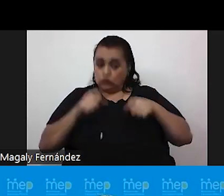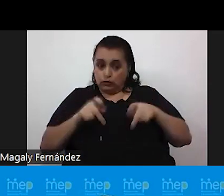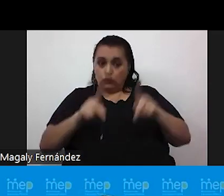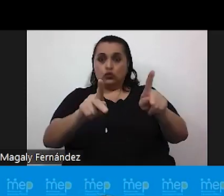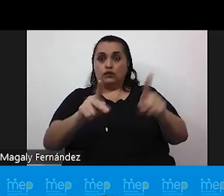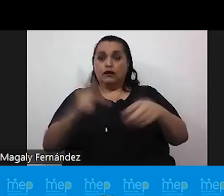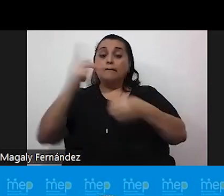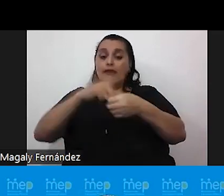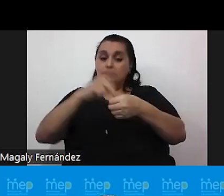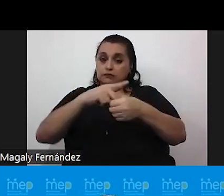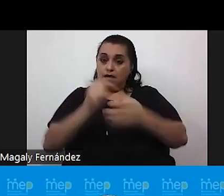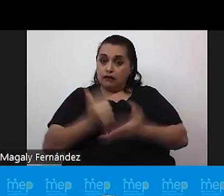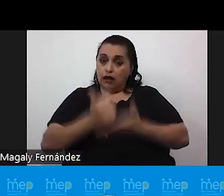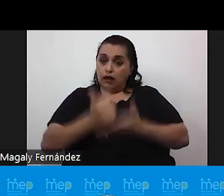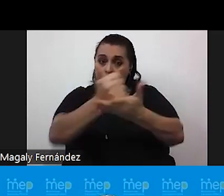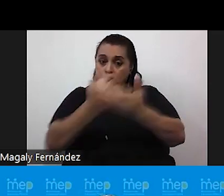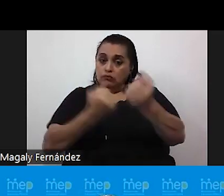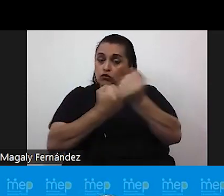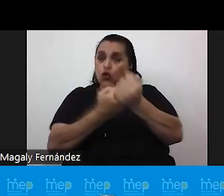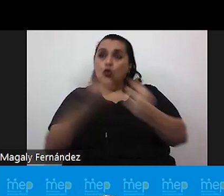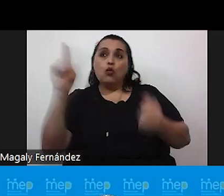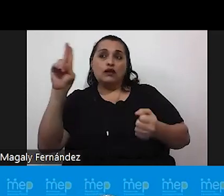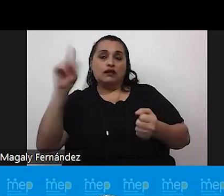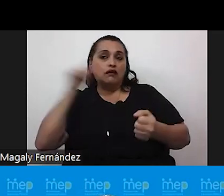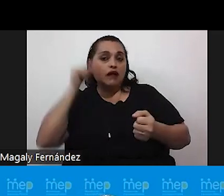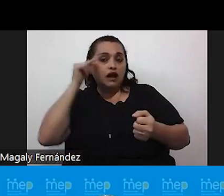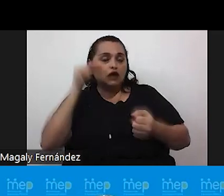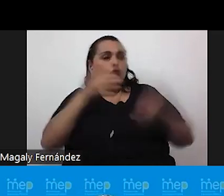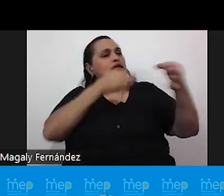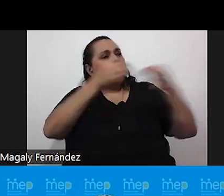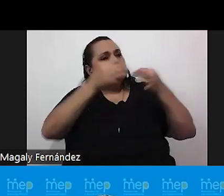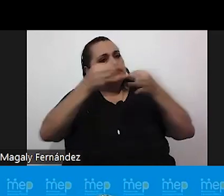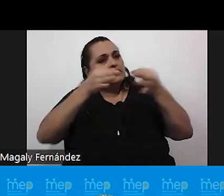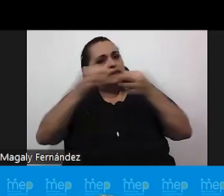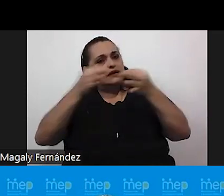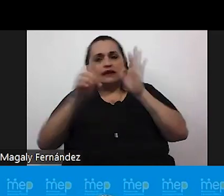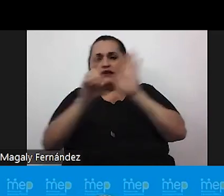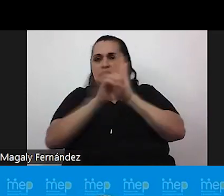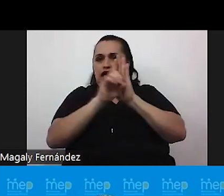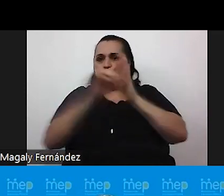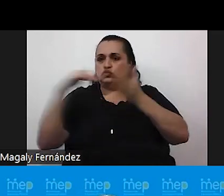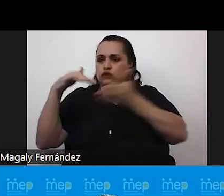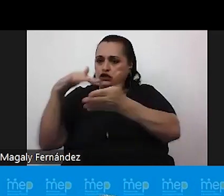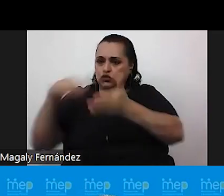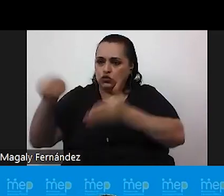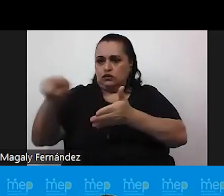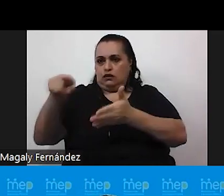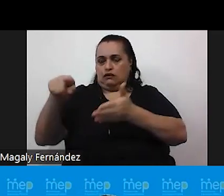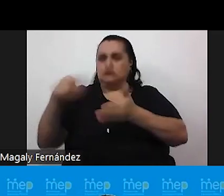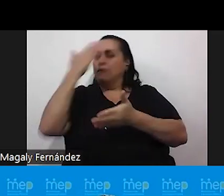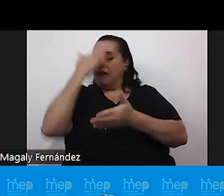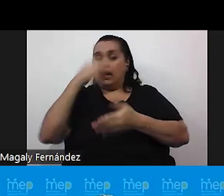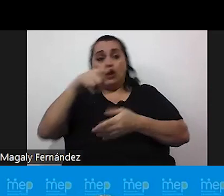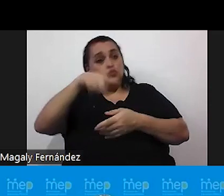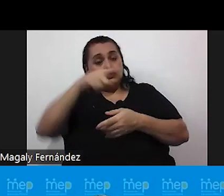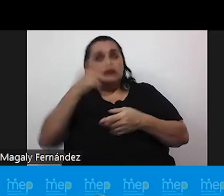y colaborar con la unidad de género para poder explicar los derechos estudiantiles con el fin de explicarles a ustedes